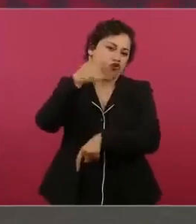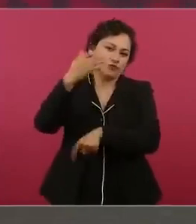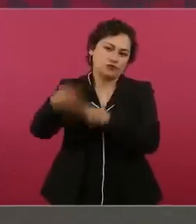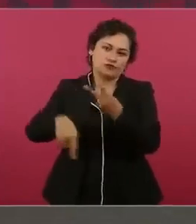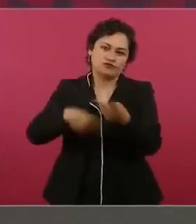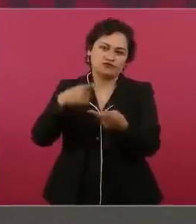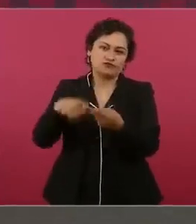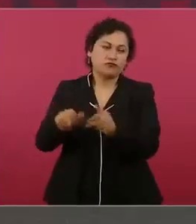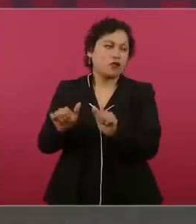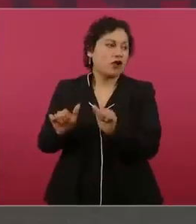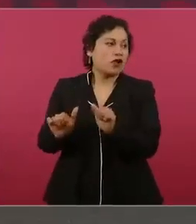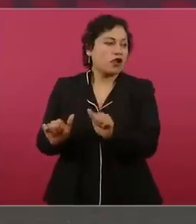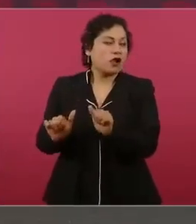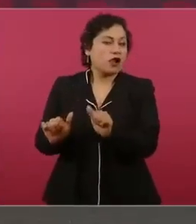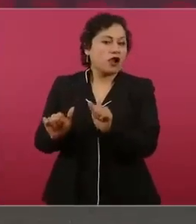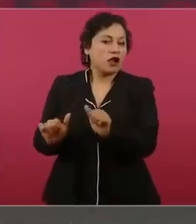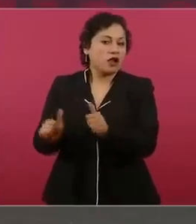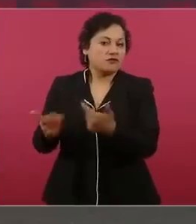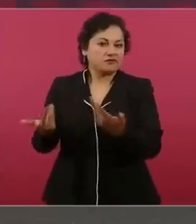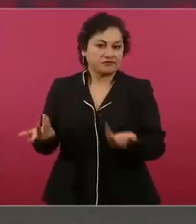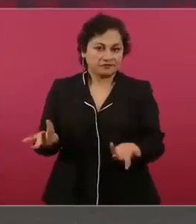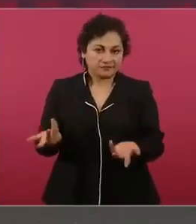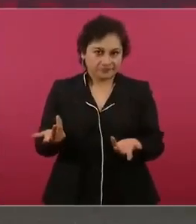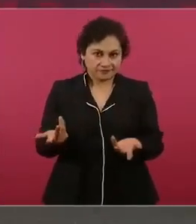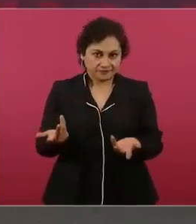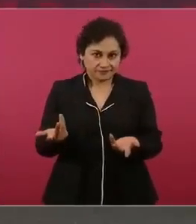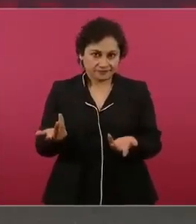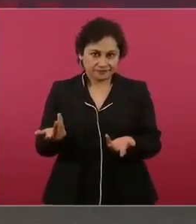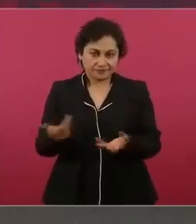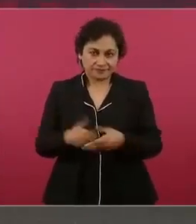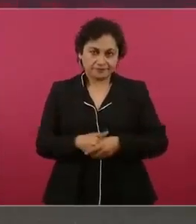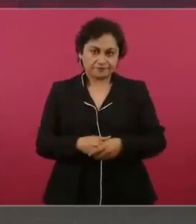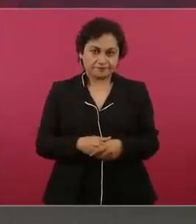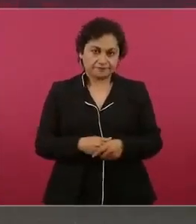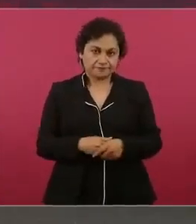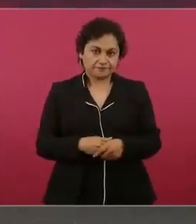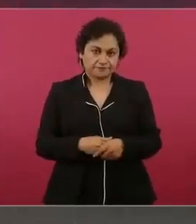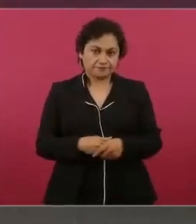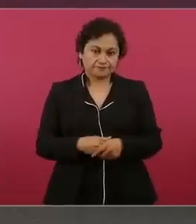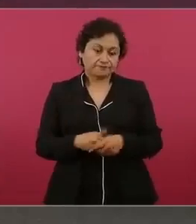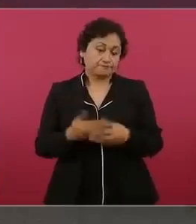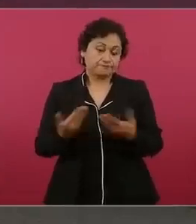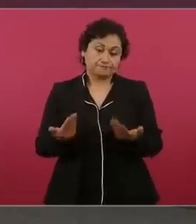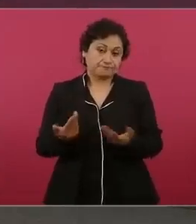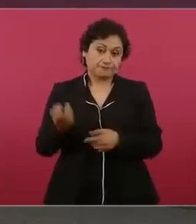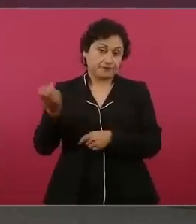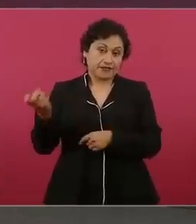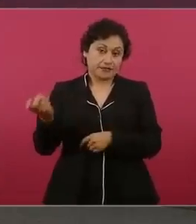y no se debe de permitir.